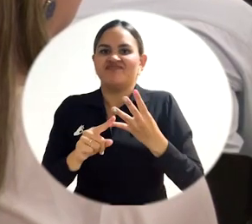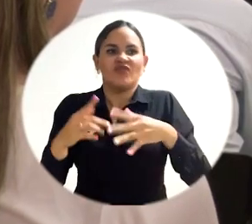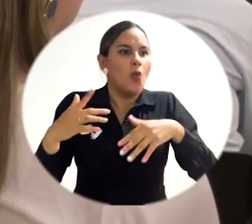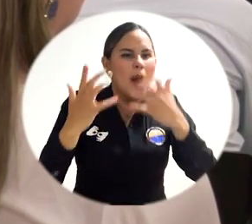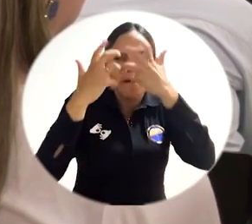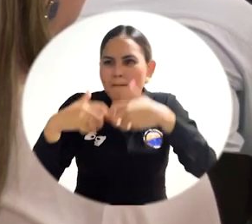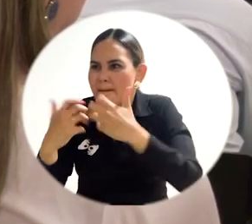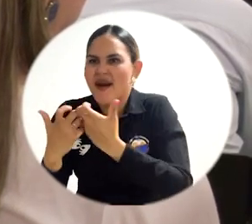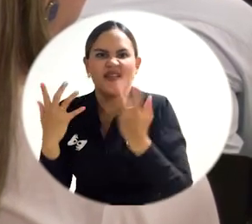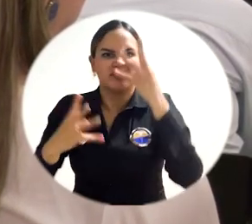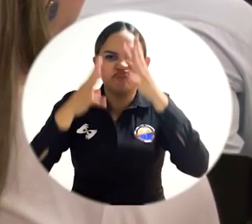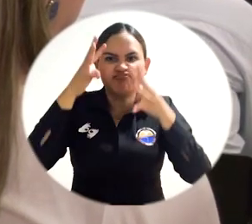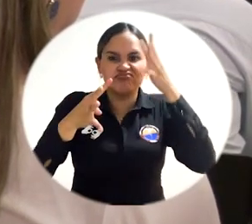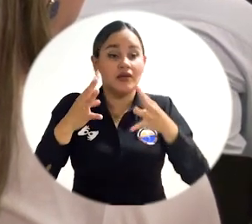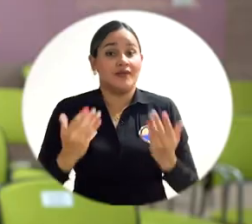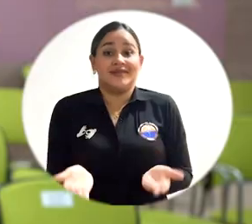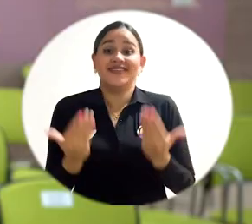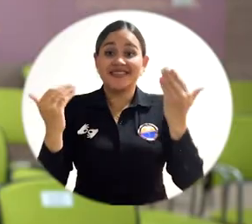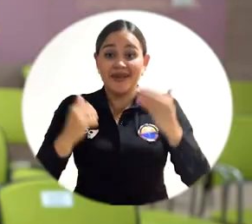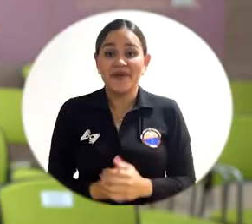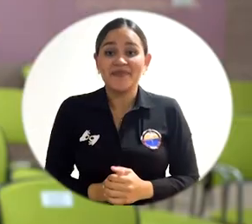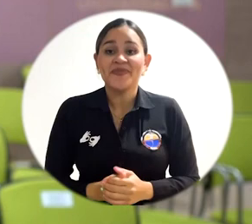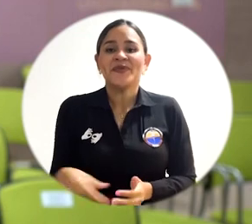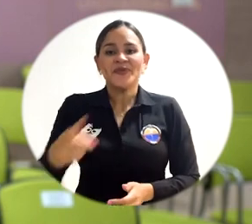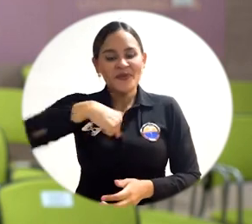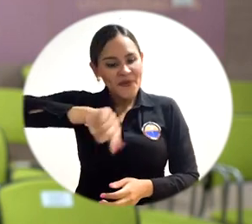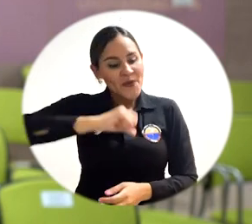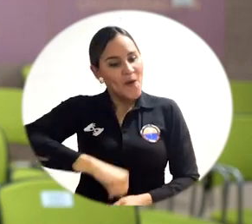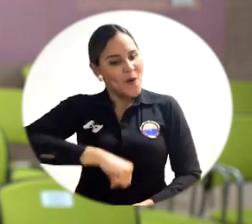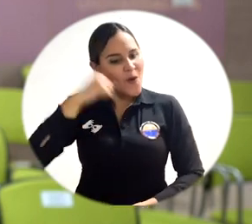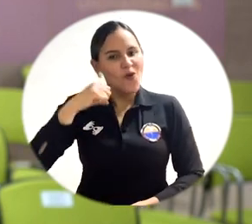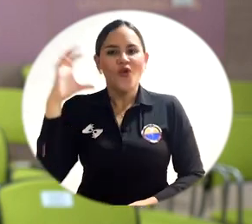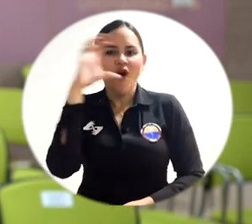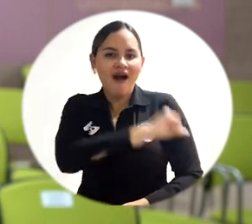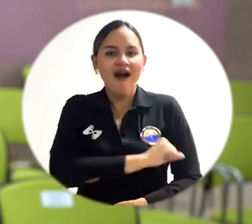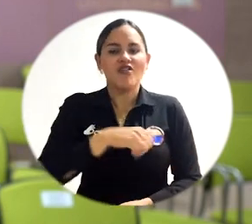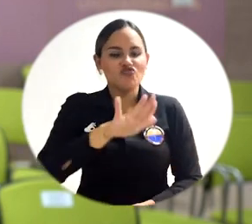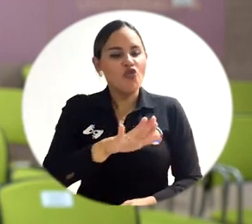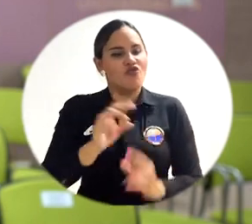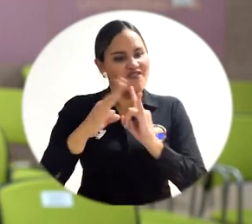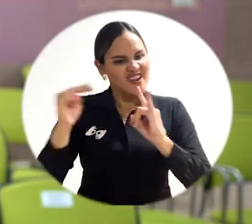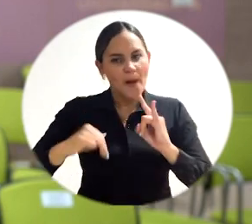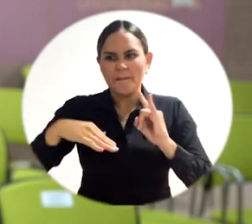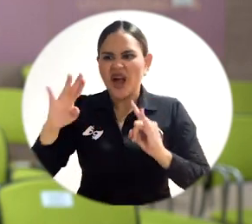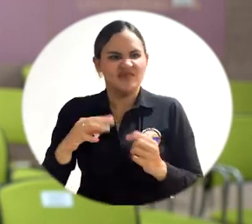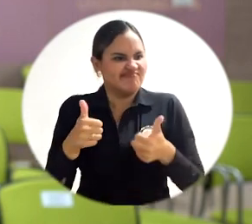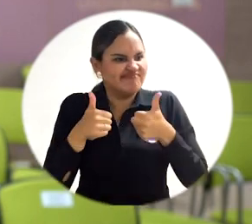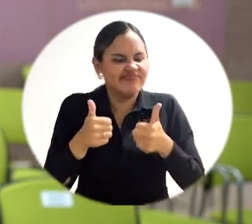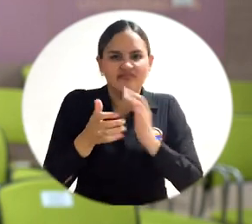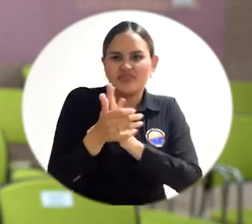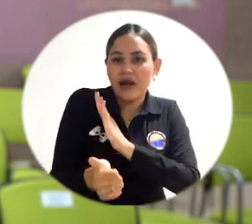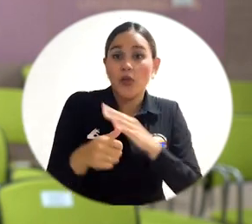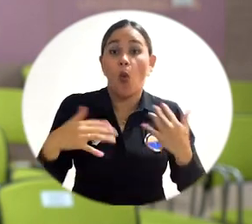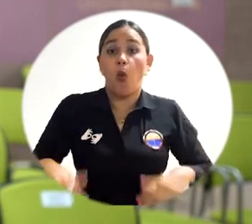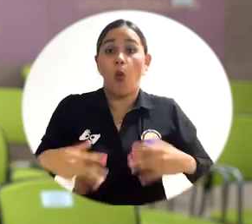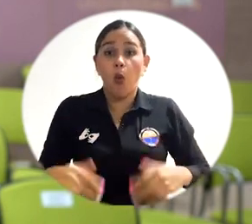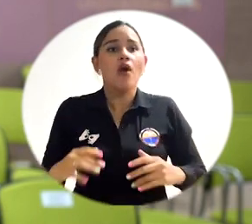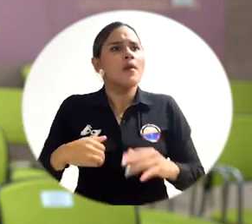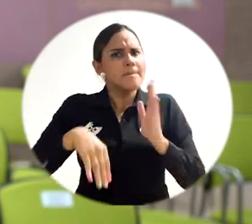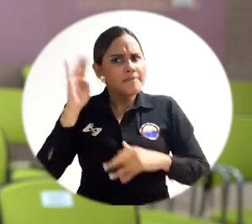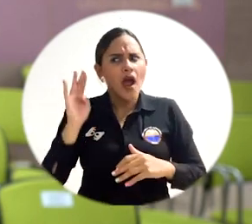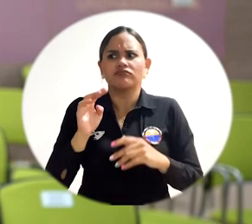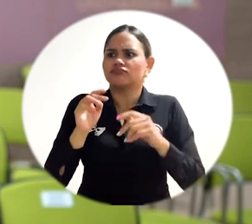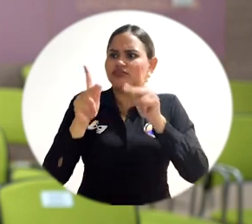innovación, entre otros. Podemos decir con orgullo que tenemos una universidad con mucho potencial y sobre todo que se ha venido beneficiando un montón